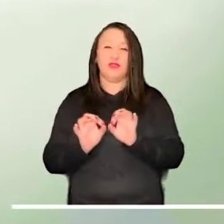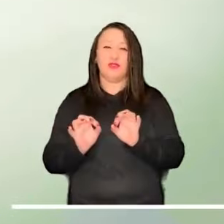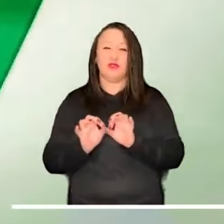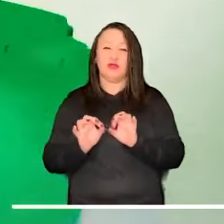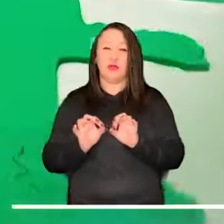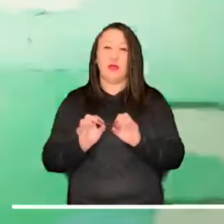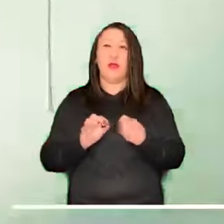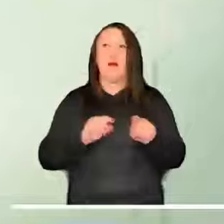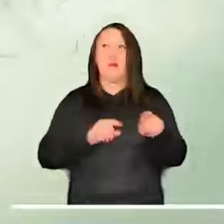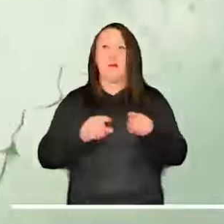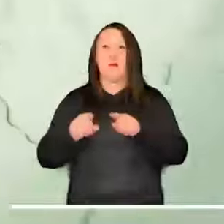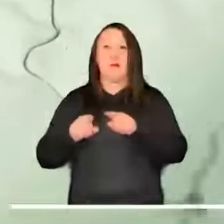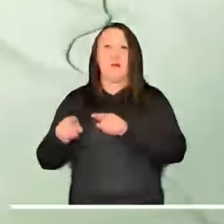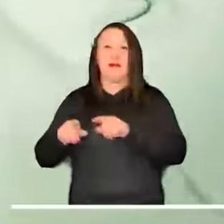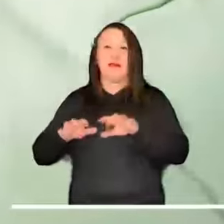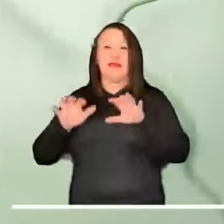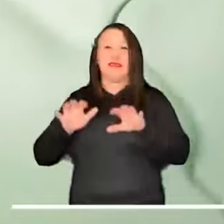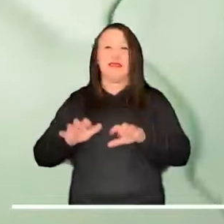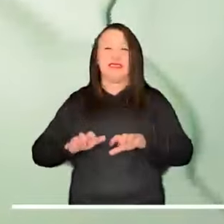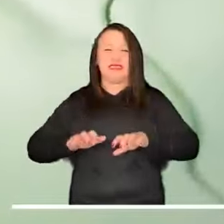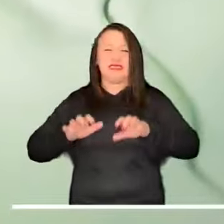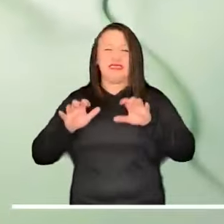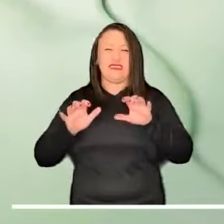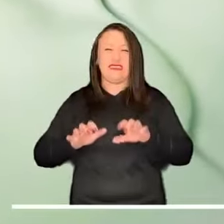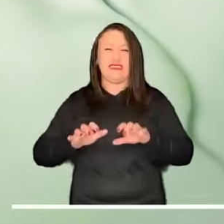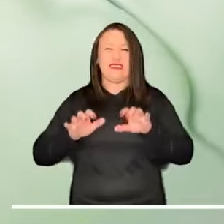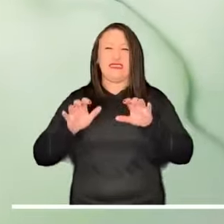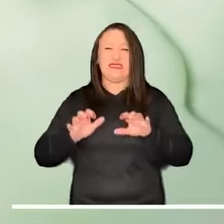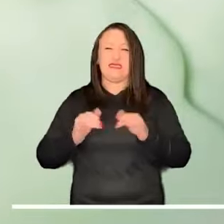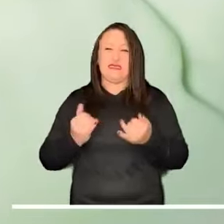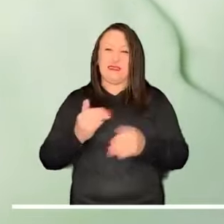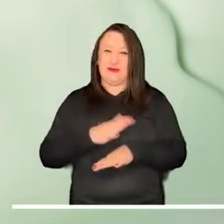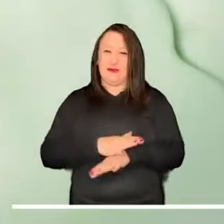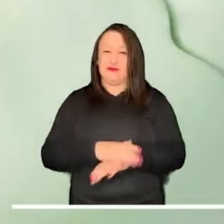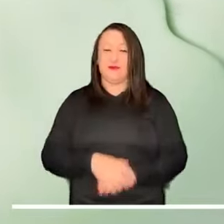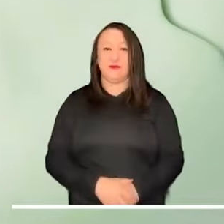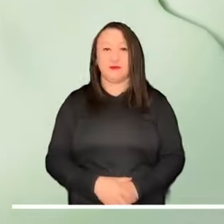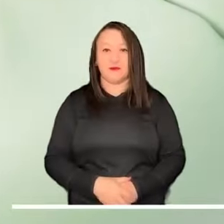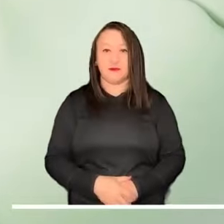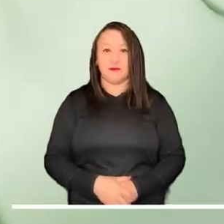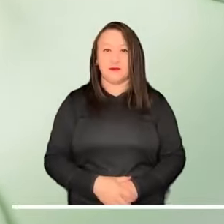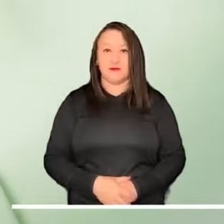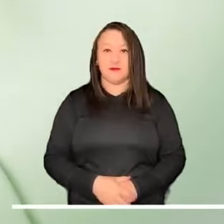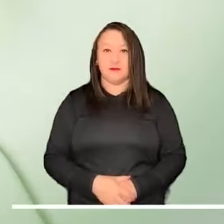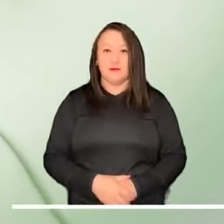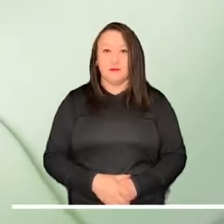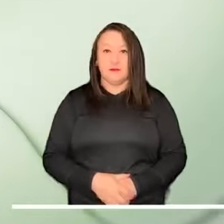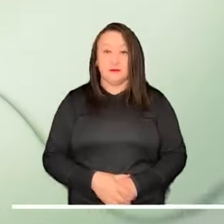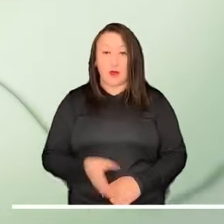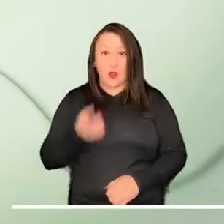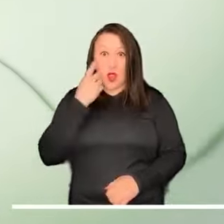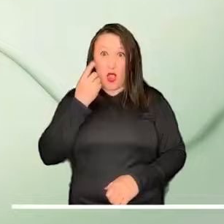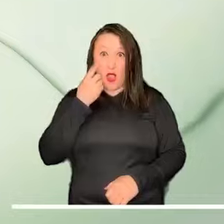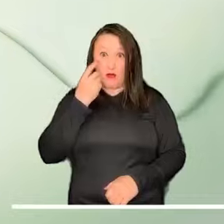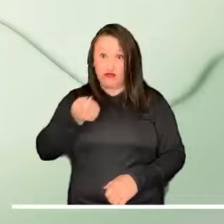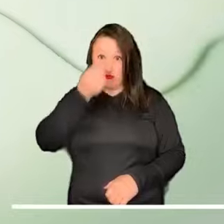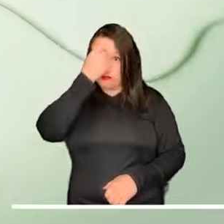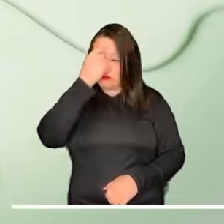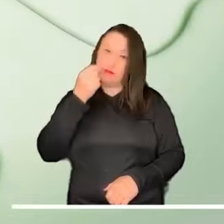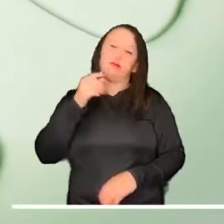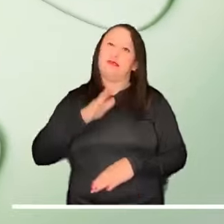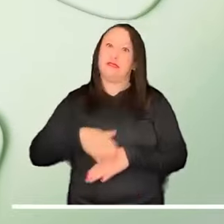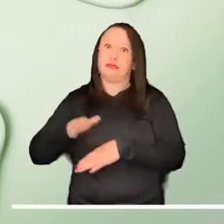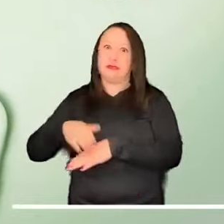país. En la capital las lluvias ligeras previstas para la mañana podrían convertirse en lluvias significativas